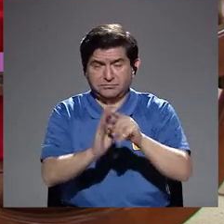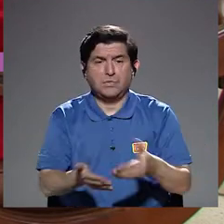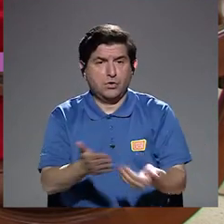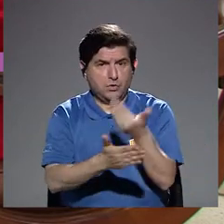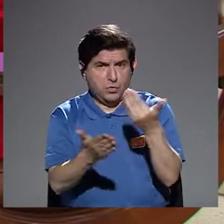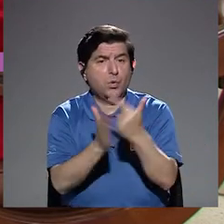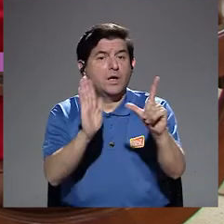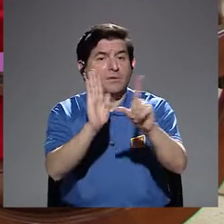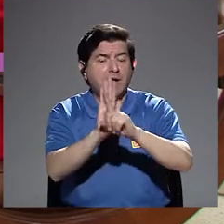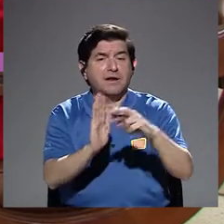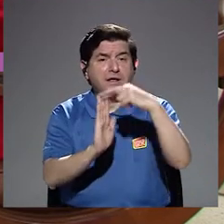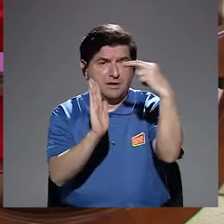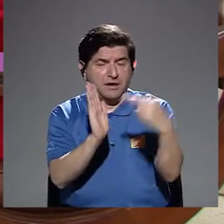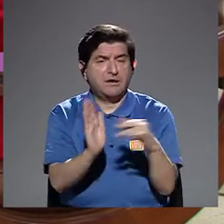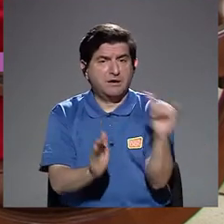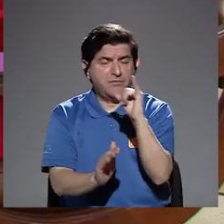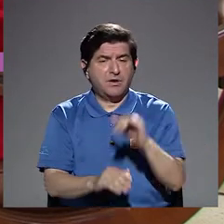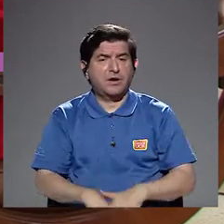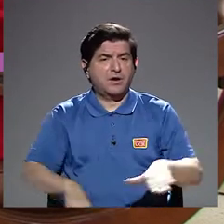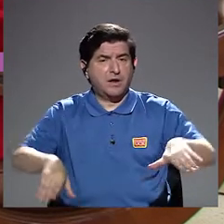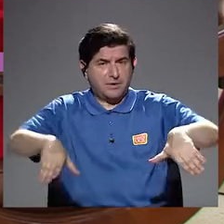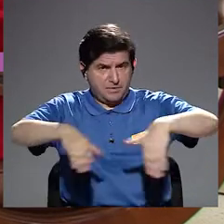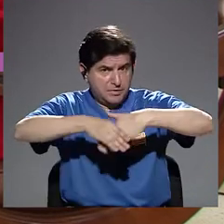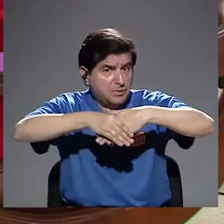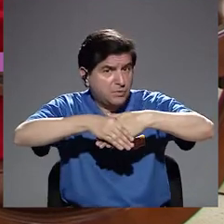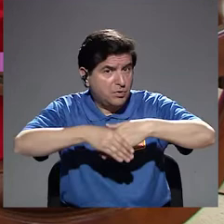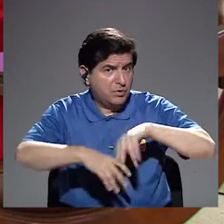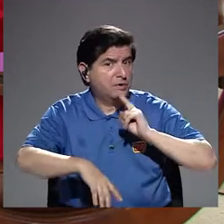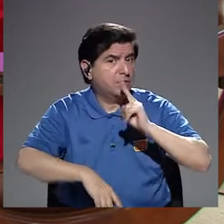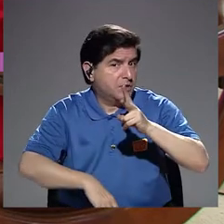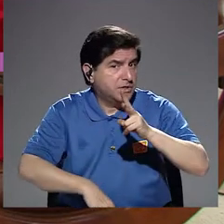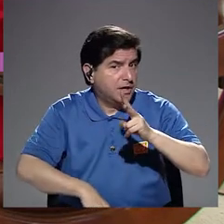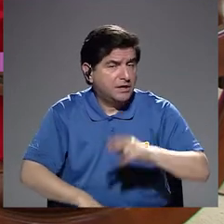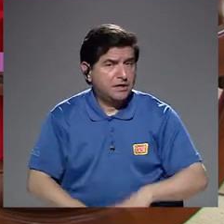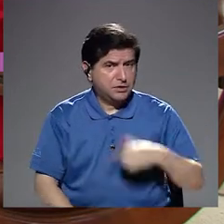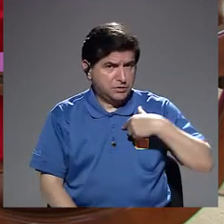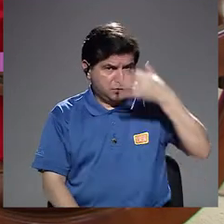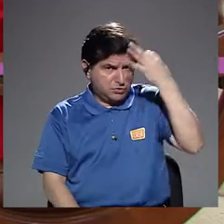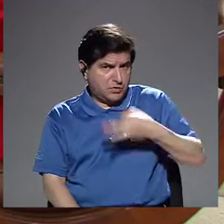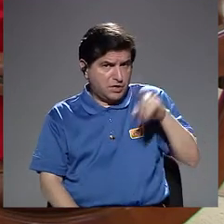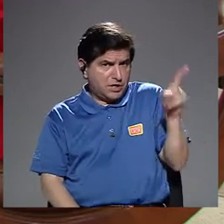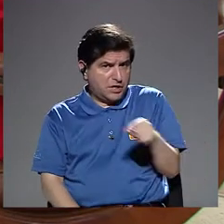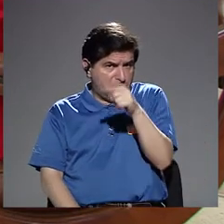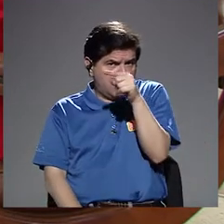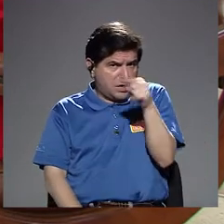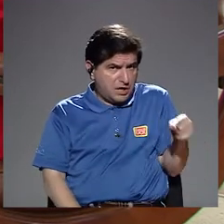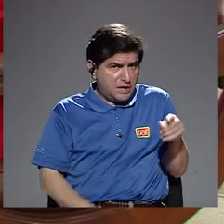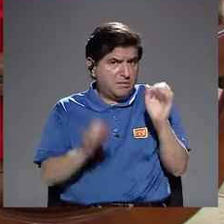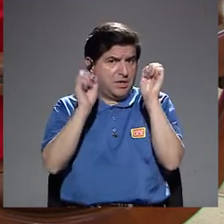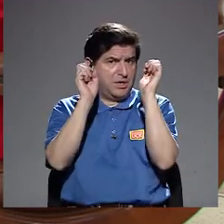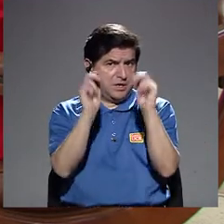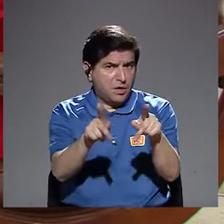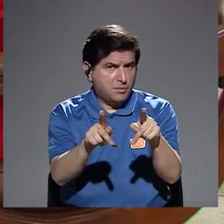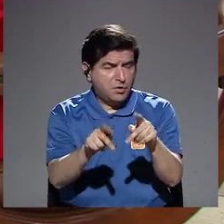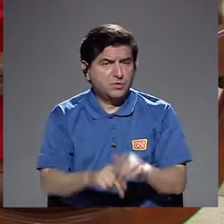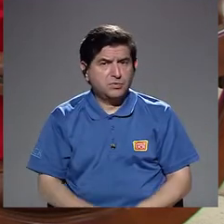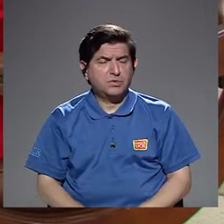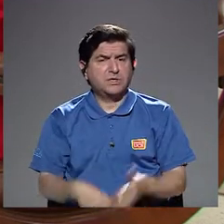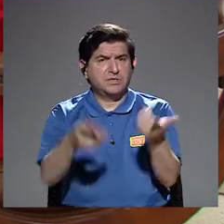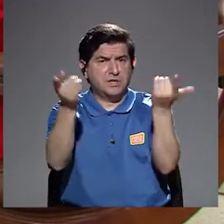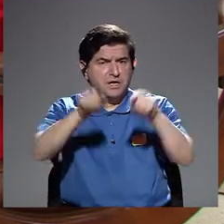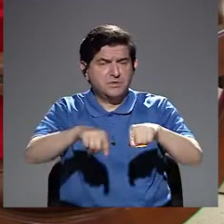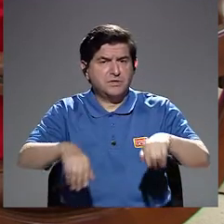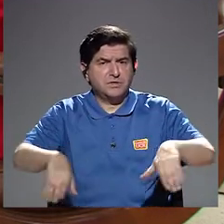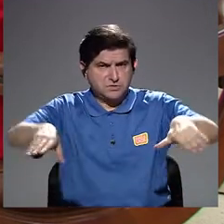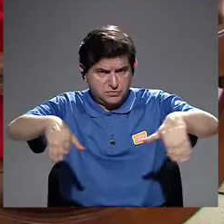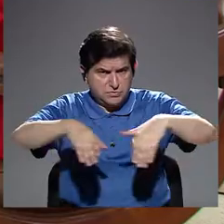esta nueva ley también regula lo que es el matrimonio, ¿verdad? Creo que entiendo que elimina la posibilidad también de que se den